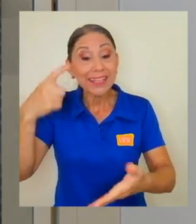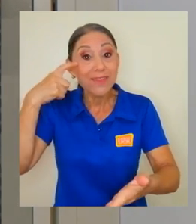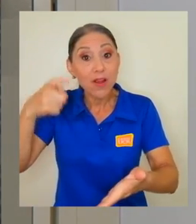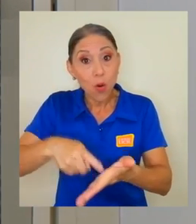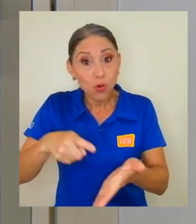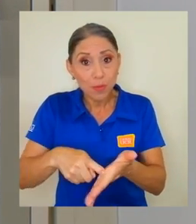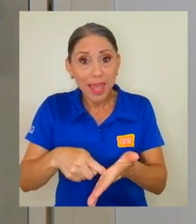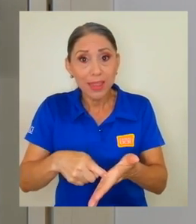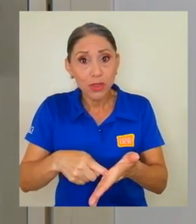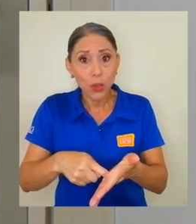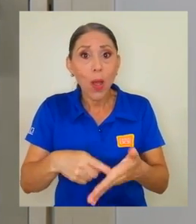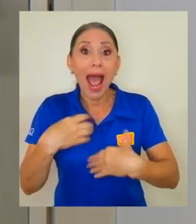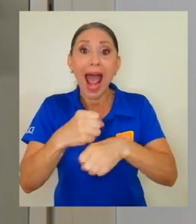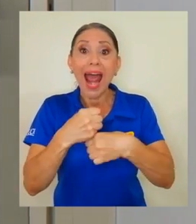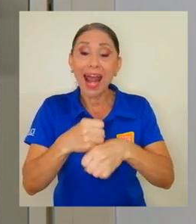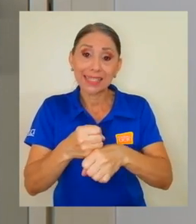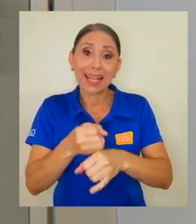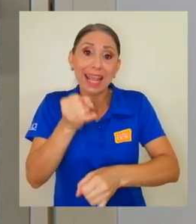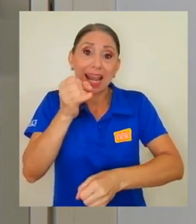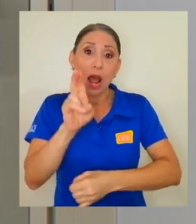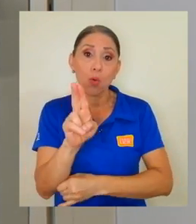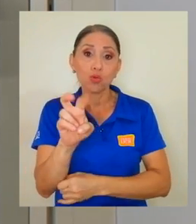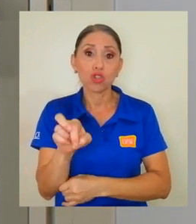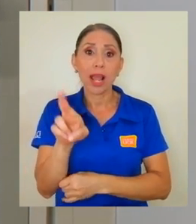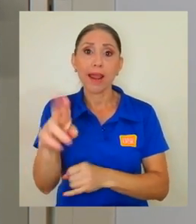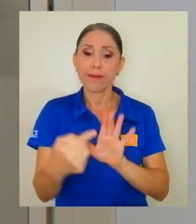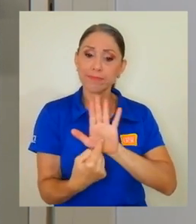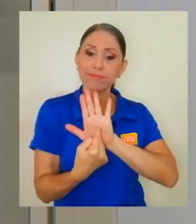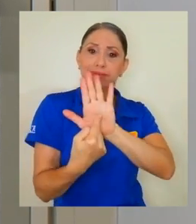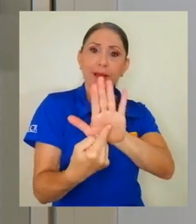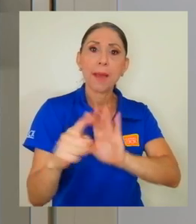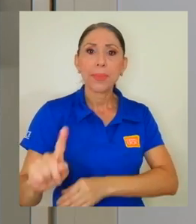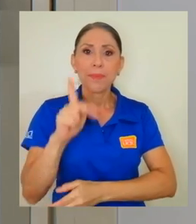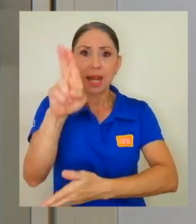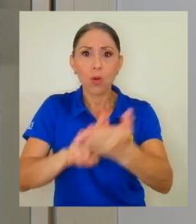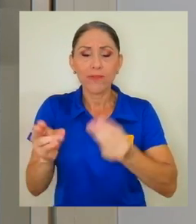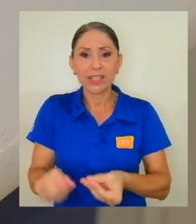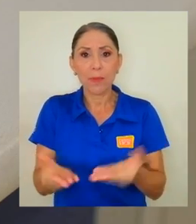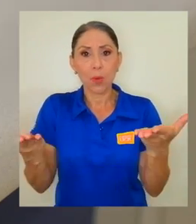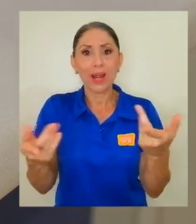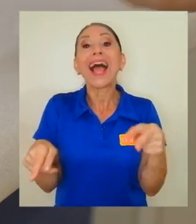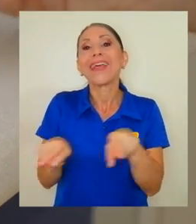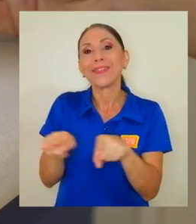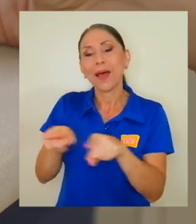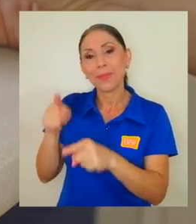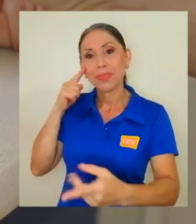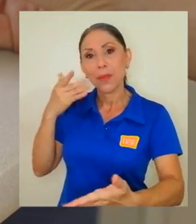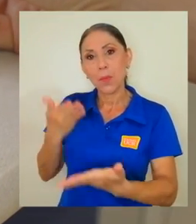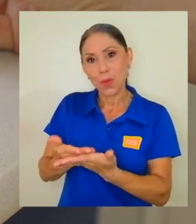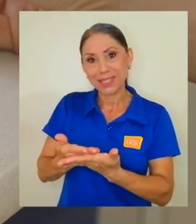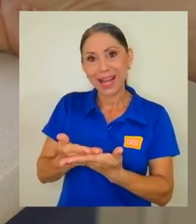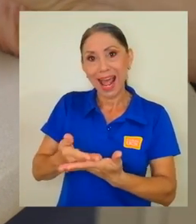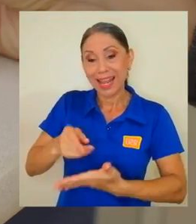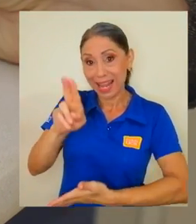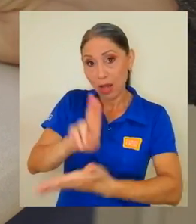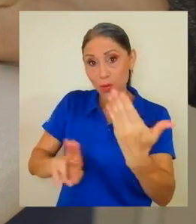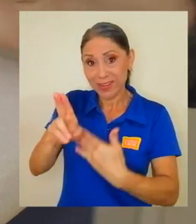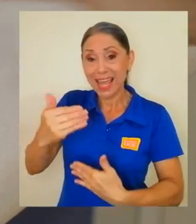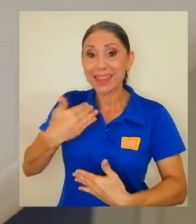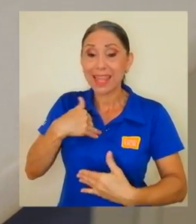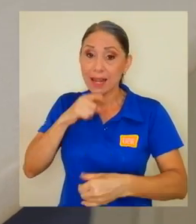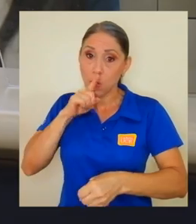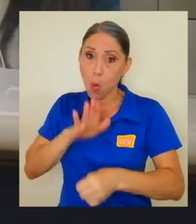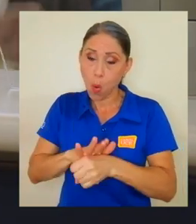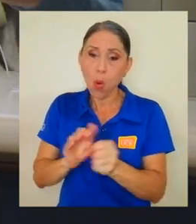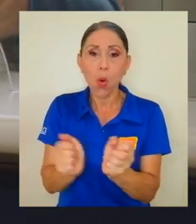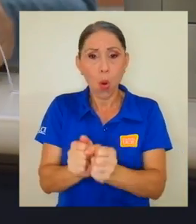reconocimiento, además de posicionar a la UCR como la primera universidad pública en alcanzarlo, demuestra el compromiso institucional con los procesos de